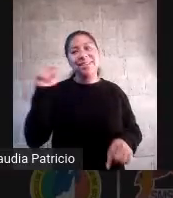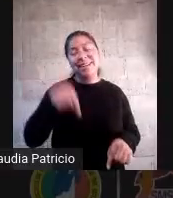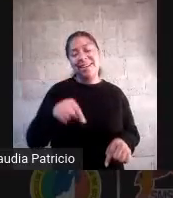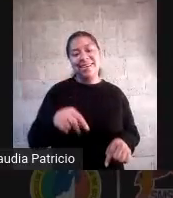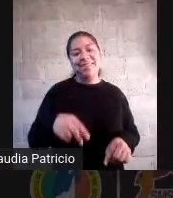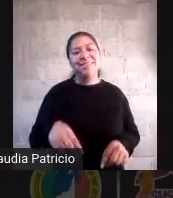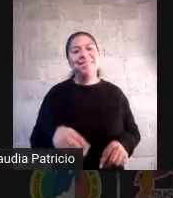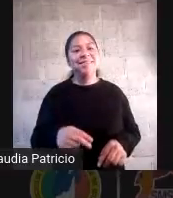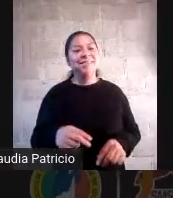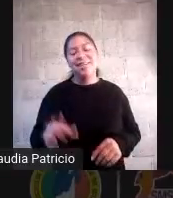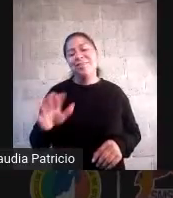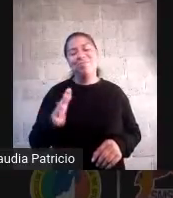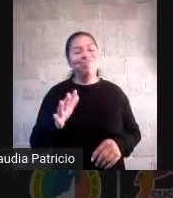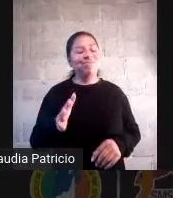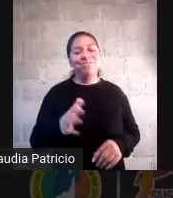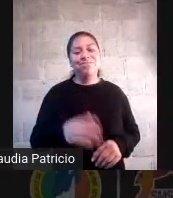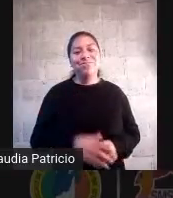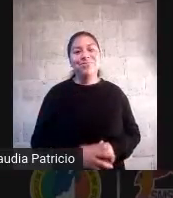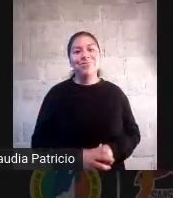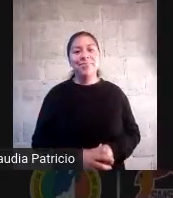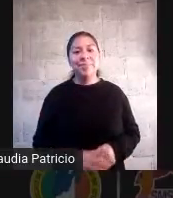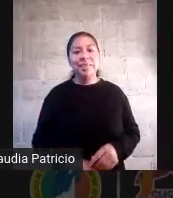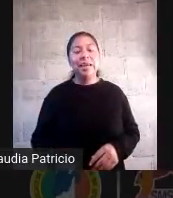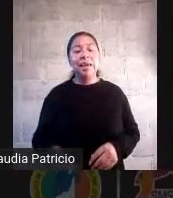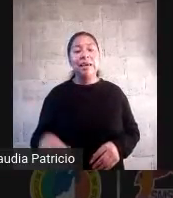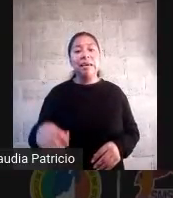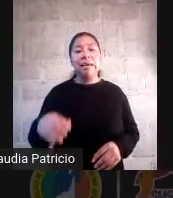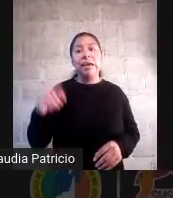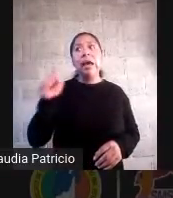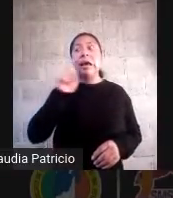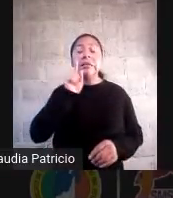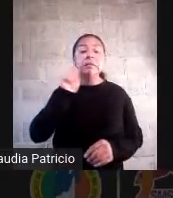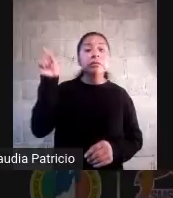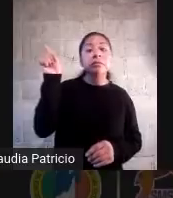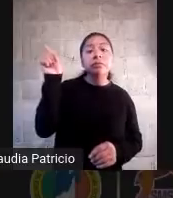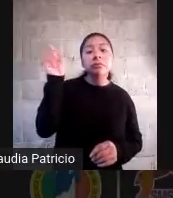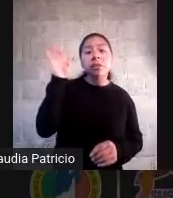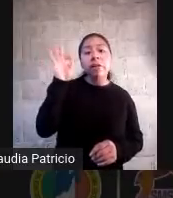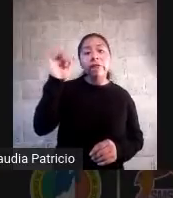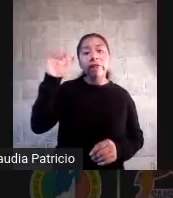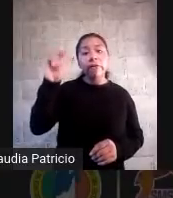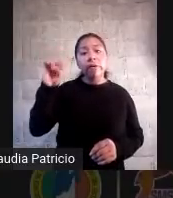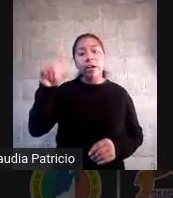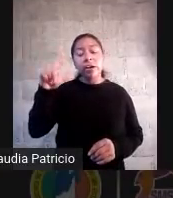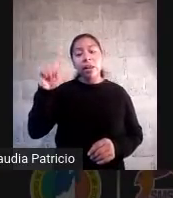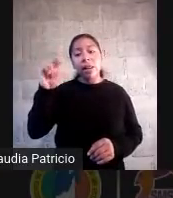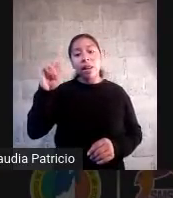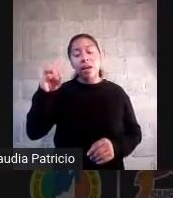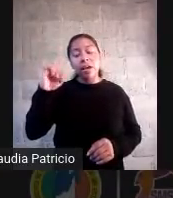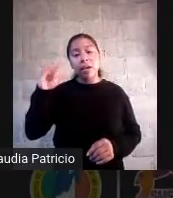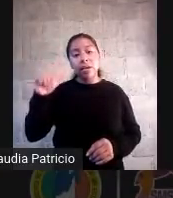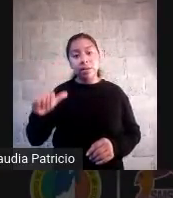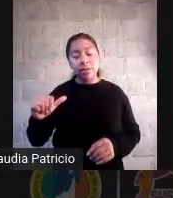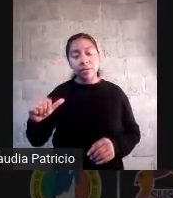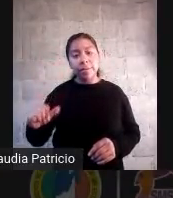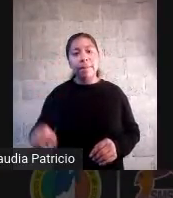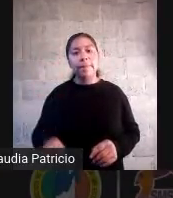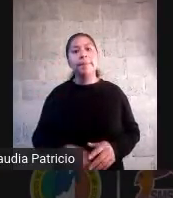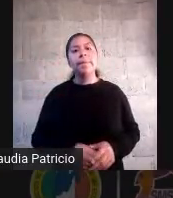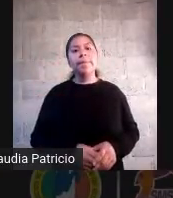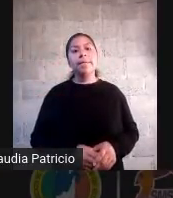finlandia y al país méxico los rigen organismos internacionales si recuerdan ese punto